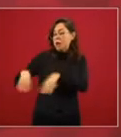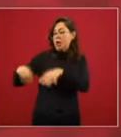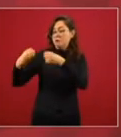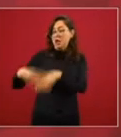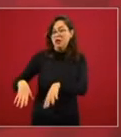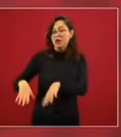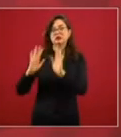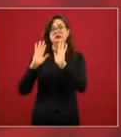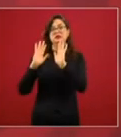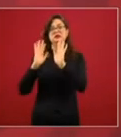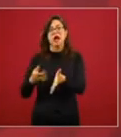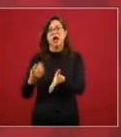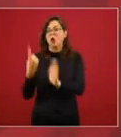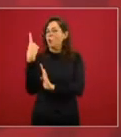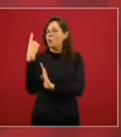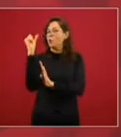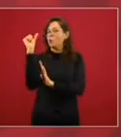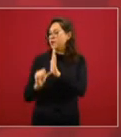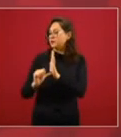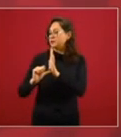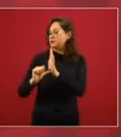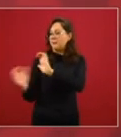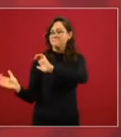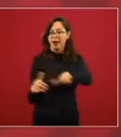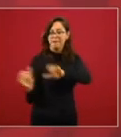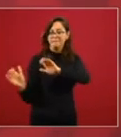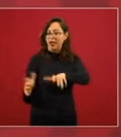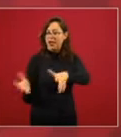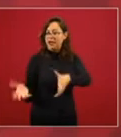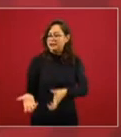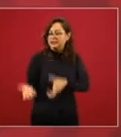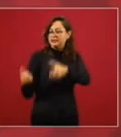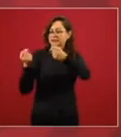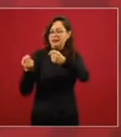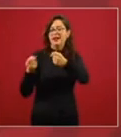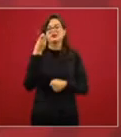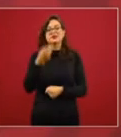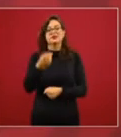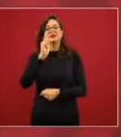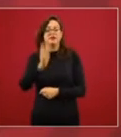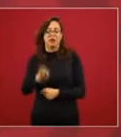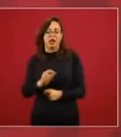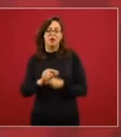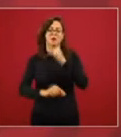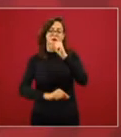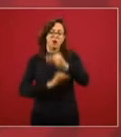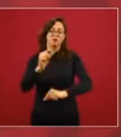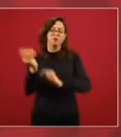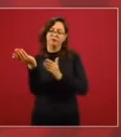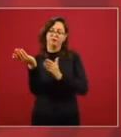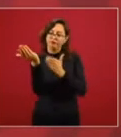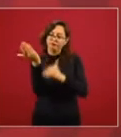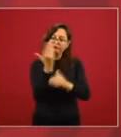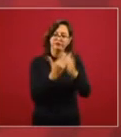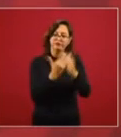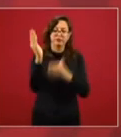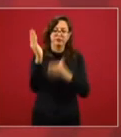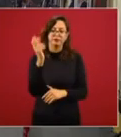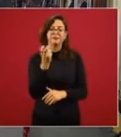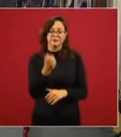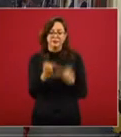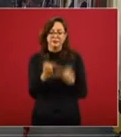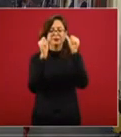saliendo entonces este si estamos viendo esto